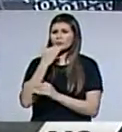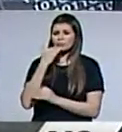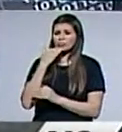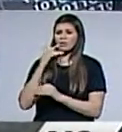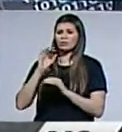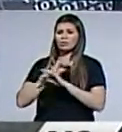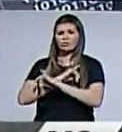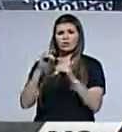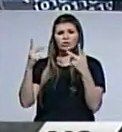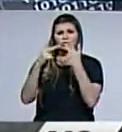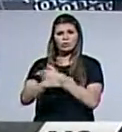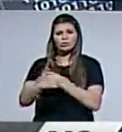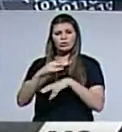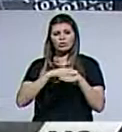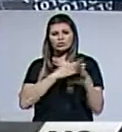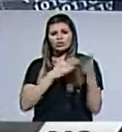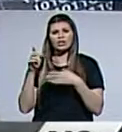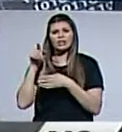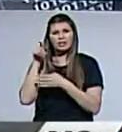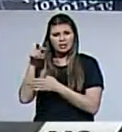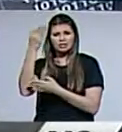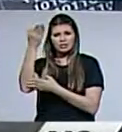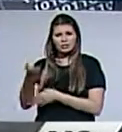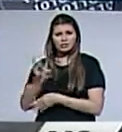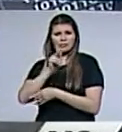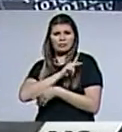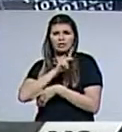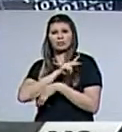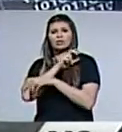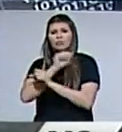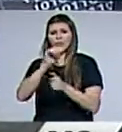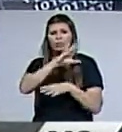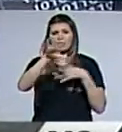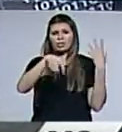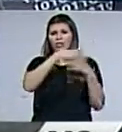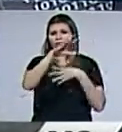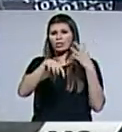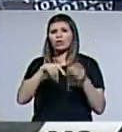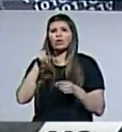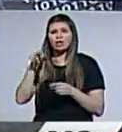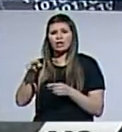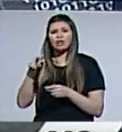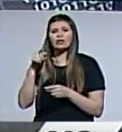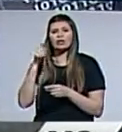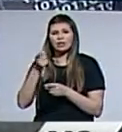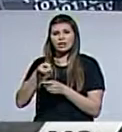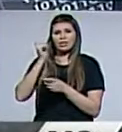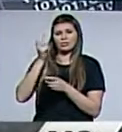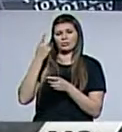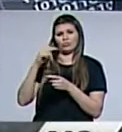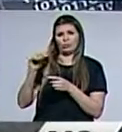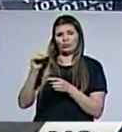invitación, pues consideraron que su presencia podría causar controversia por ser un ex-gay.